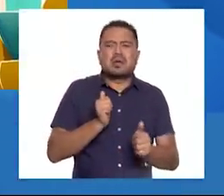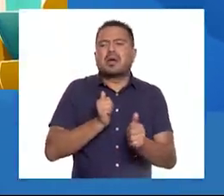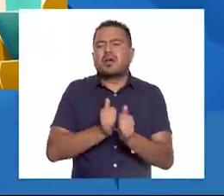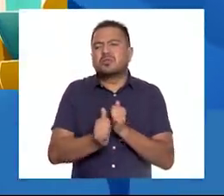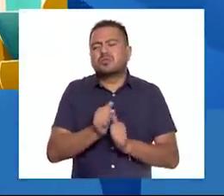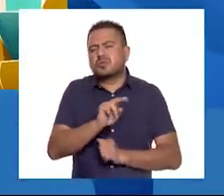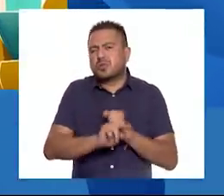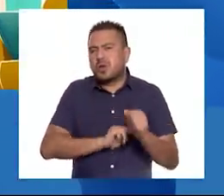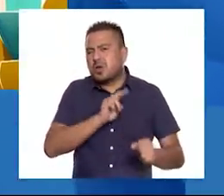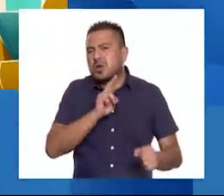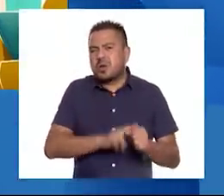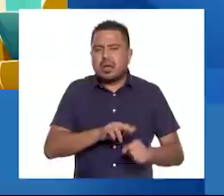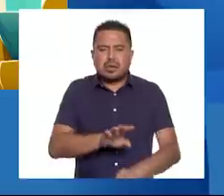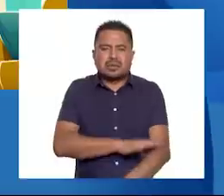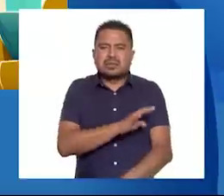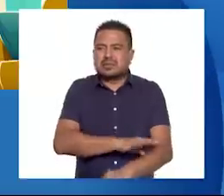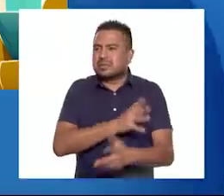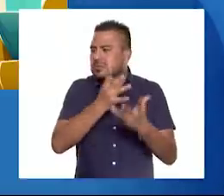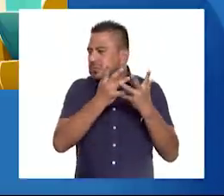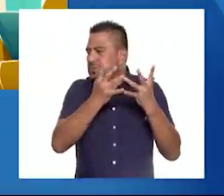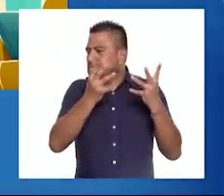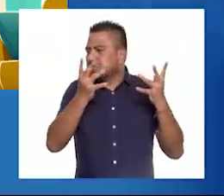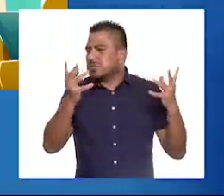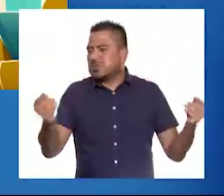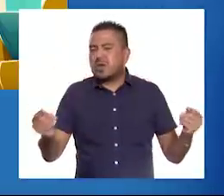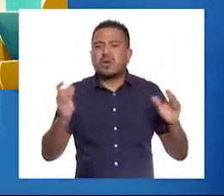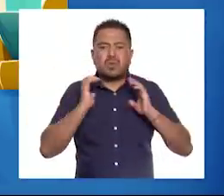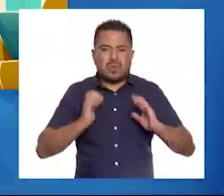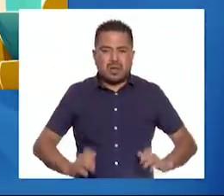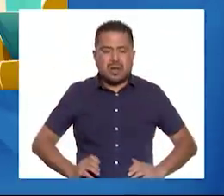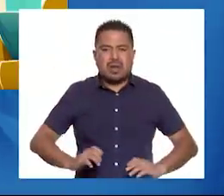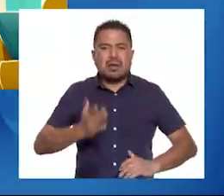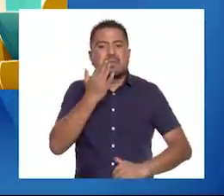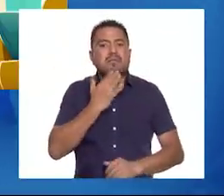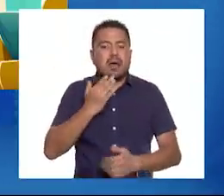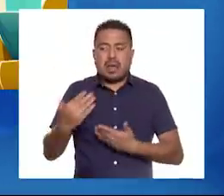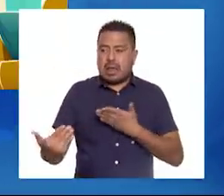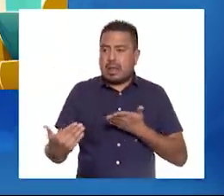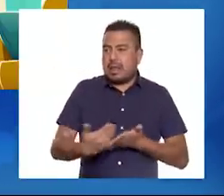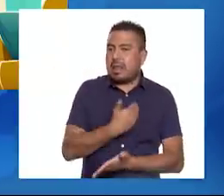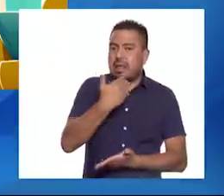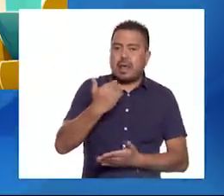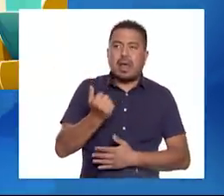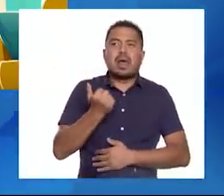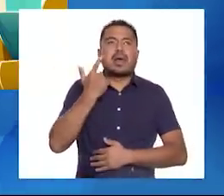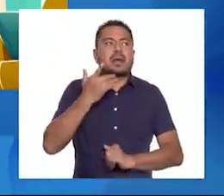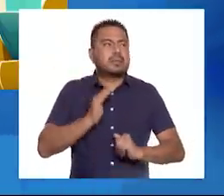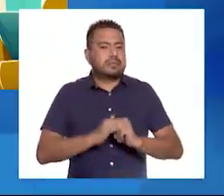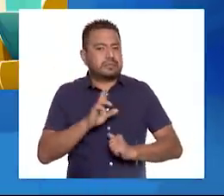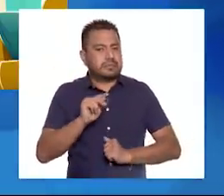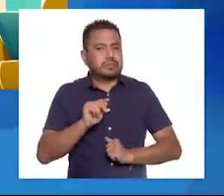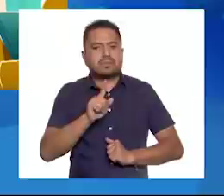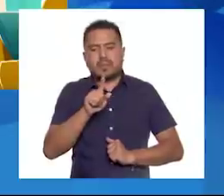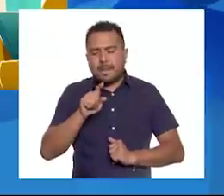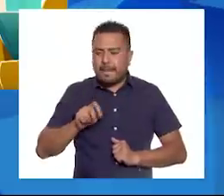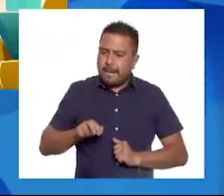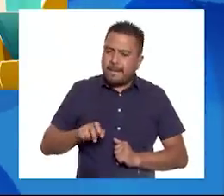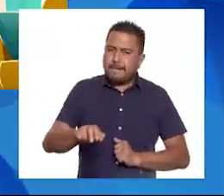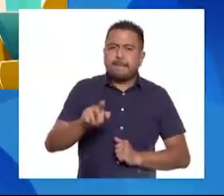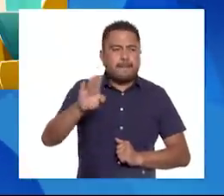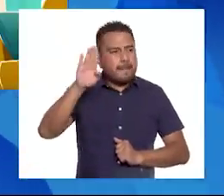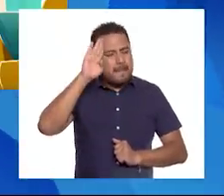suavemente para que esa energía salga de tu cuerpo y no te dañe o dañe a alguien más. Al caminar,